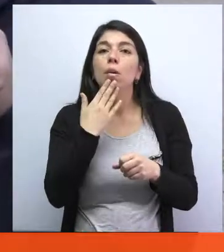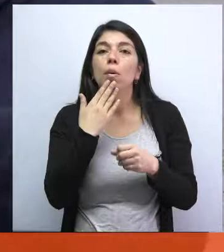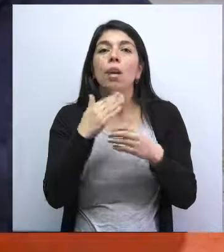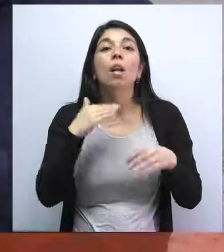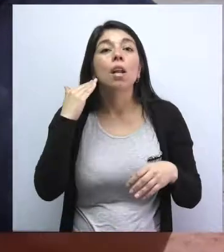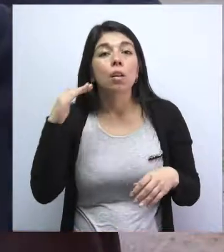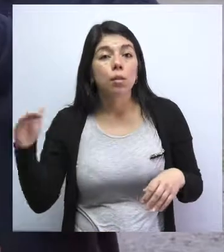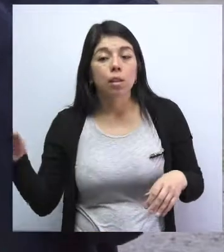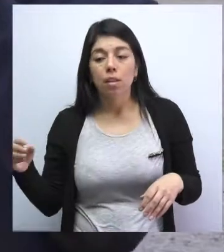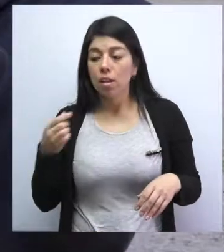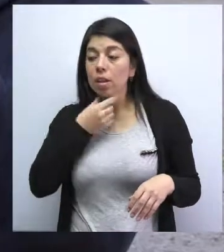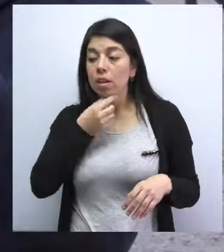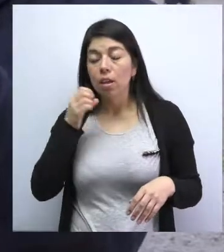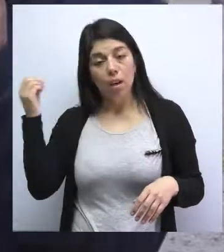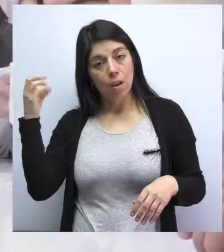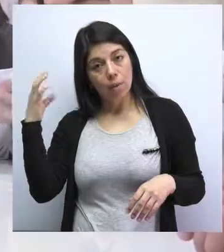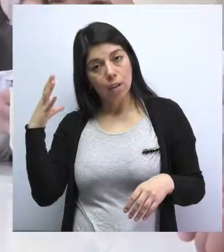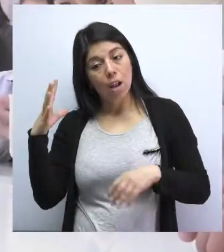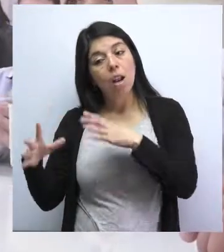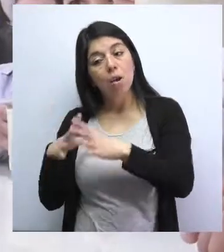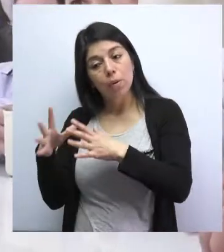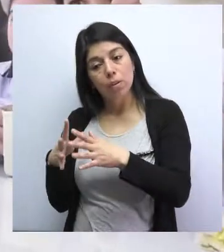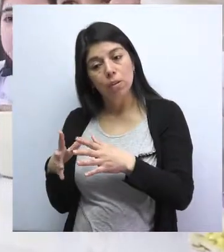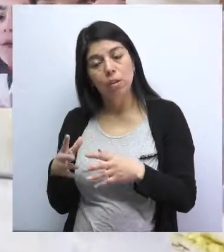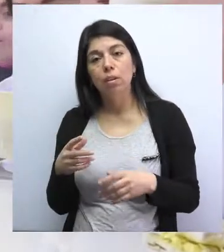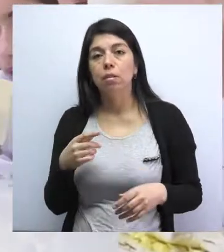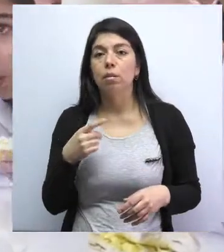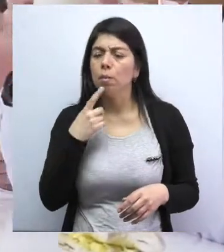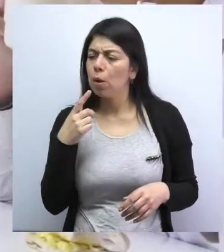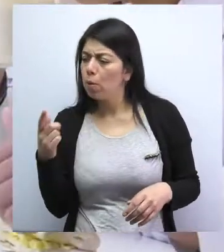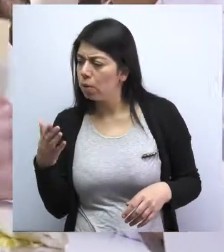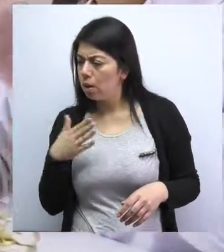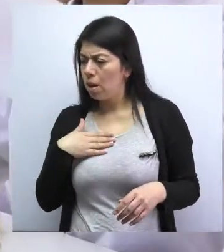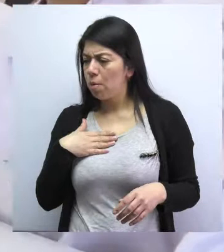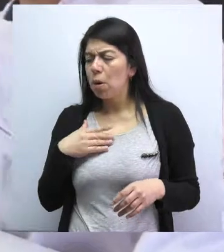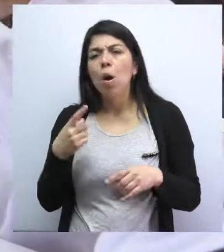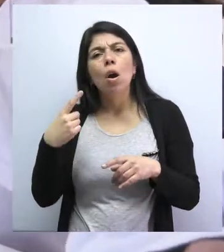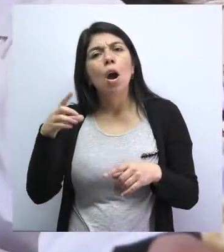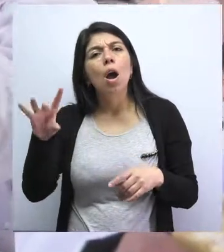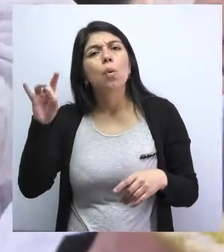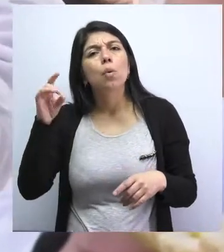quieren aprender lengua de señas. Le preguntan por algunas palabras para que lo ayude.